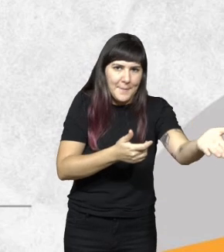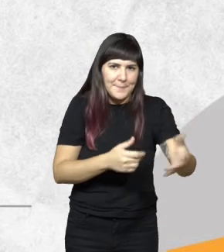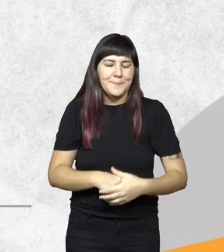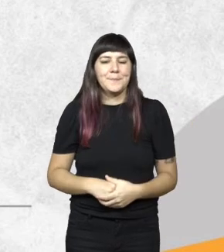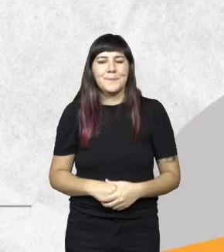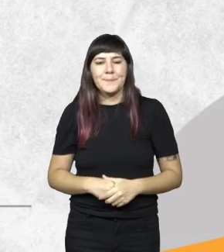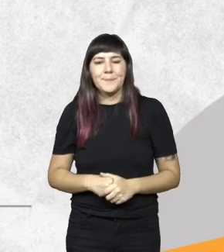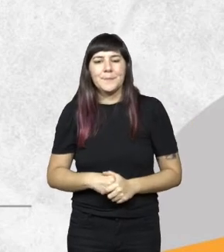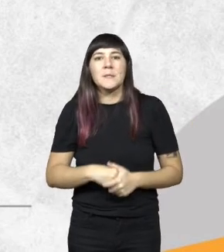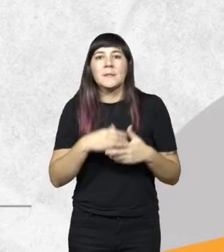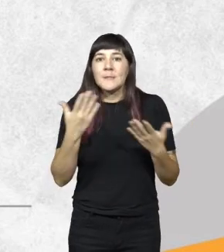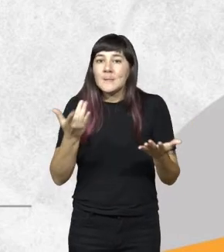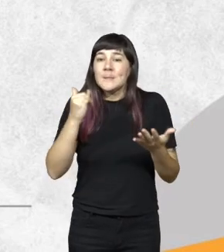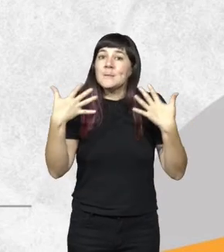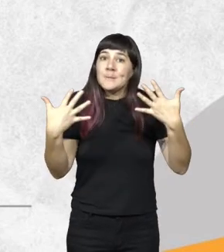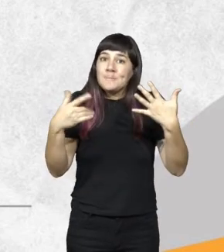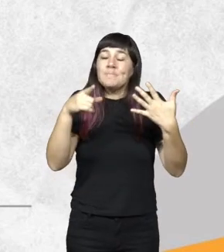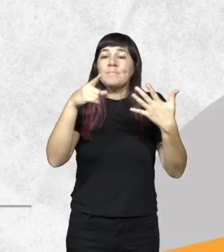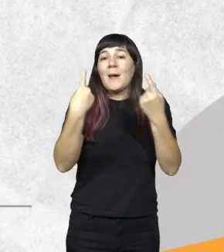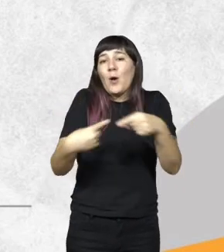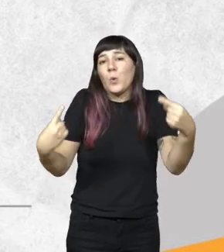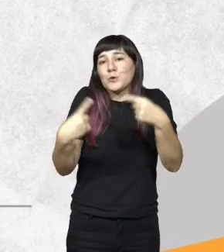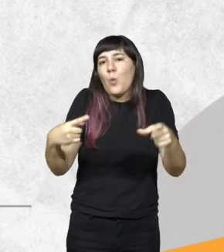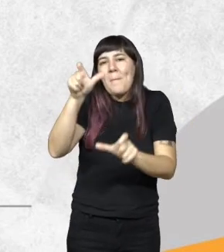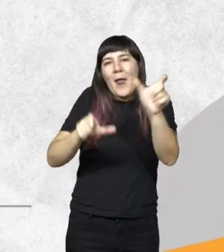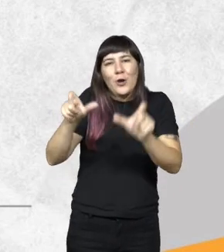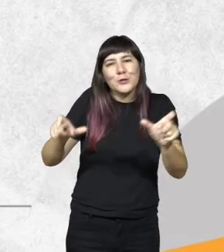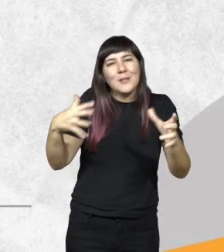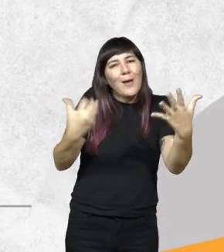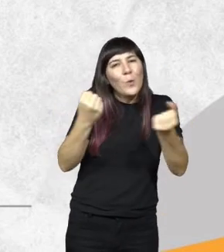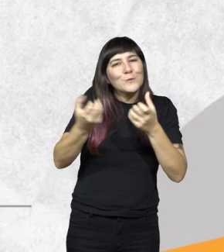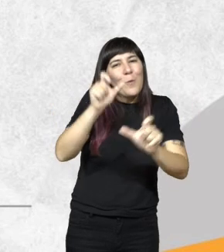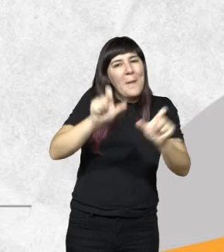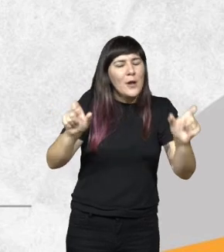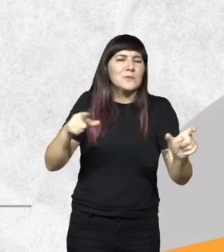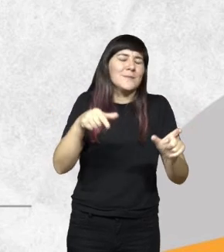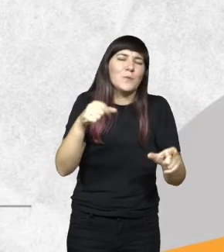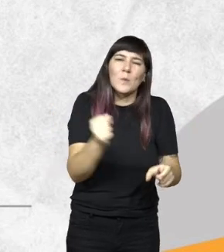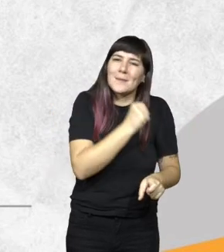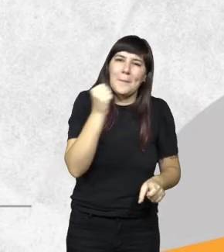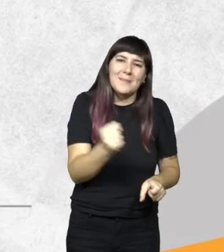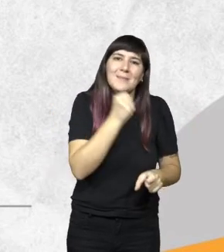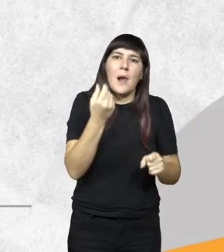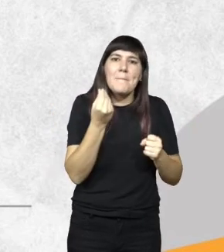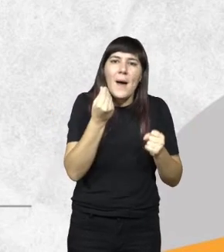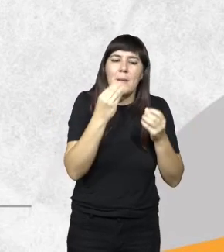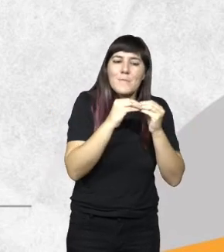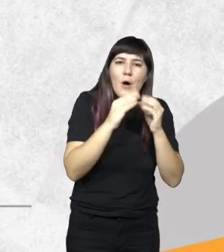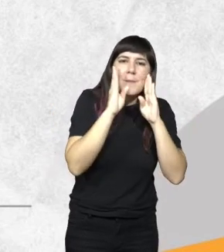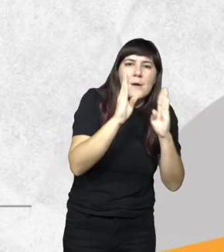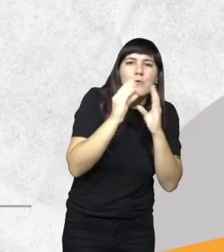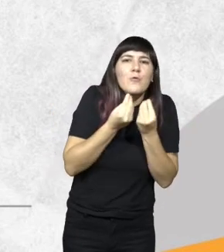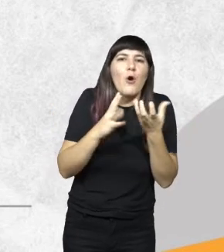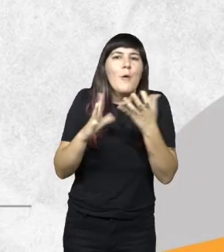bueno por supuesto que los recursos humanos son fundamentales para poder hacer el abordaje de todas estas problemáticas